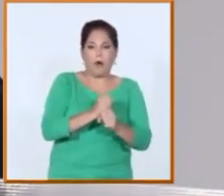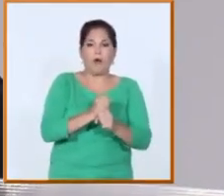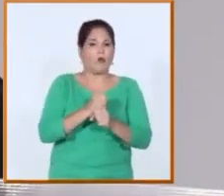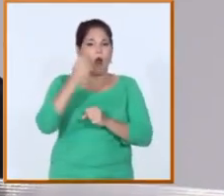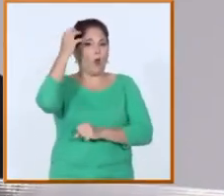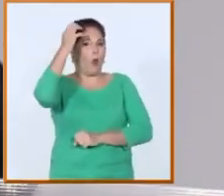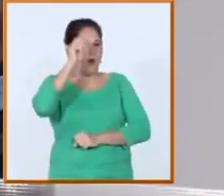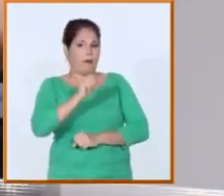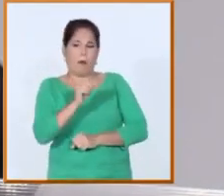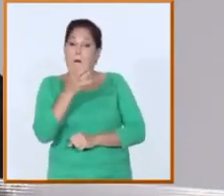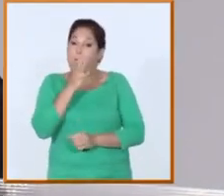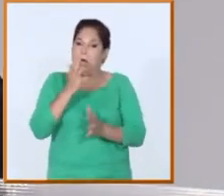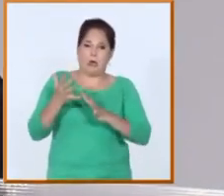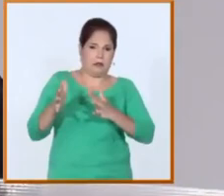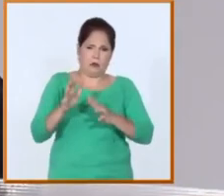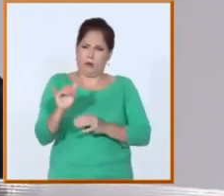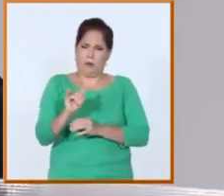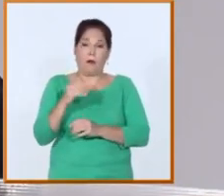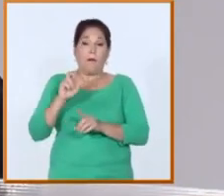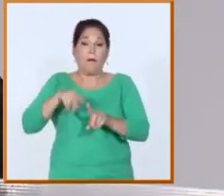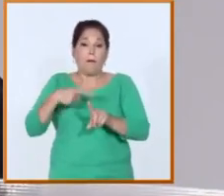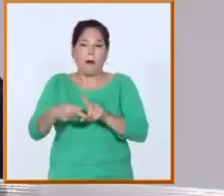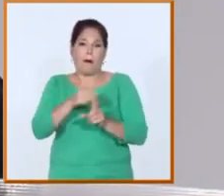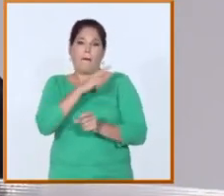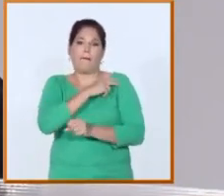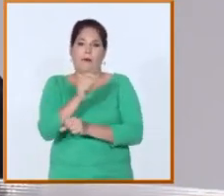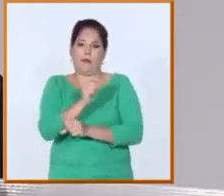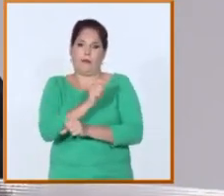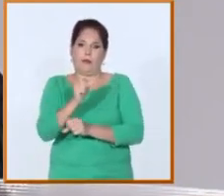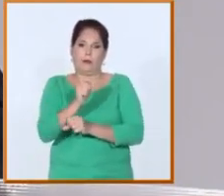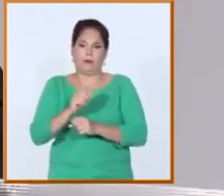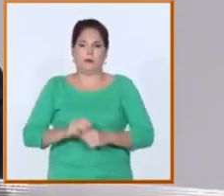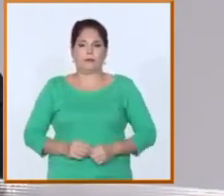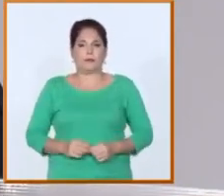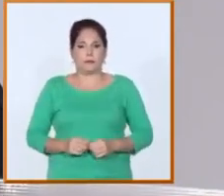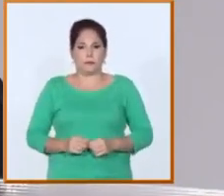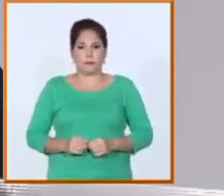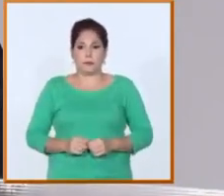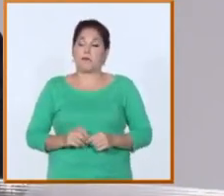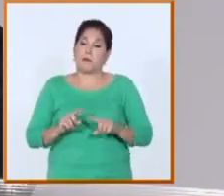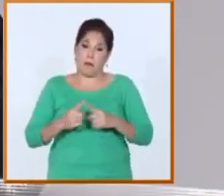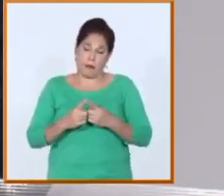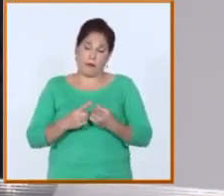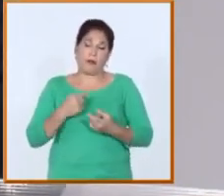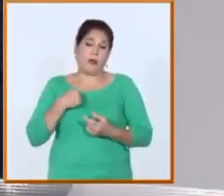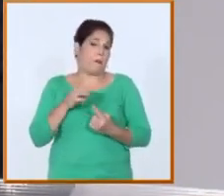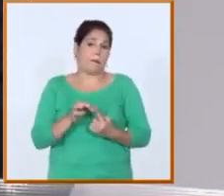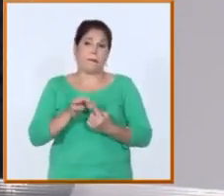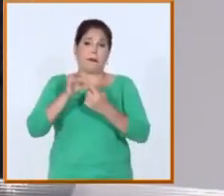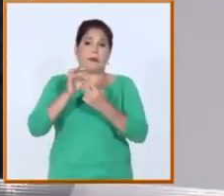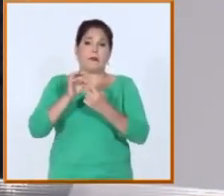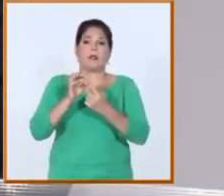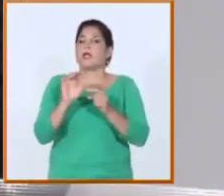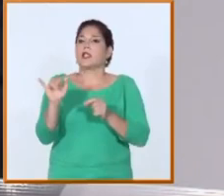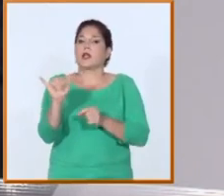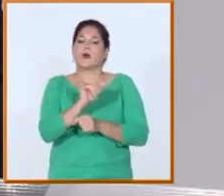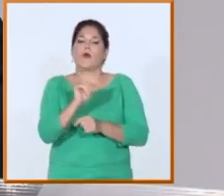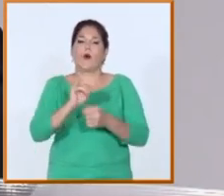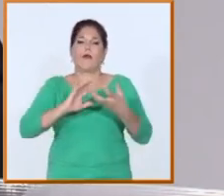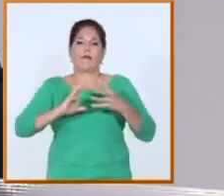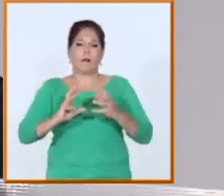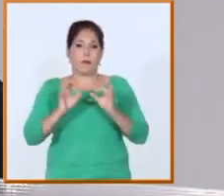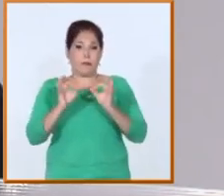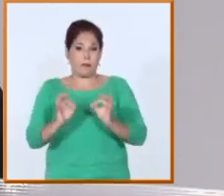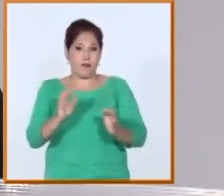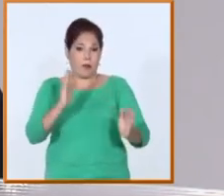académicas, las que tradicionalmente un rector tiene que llevar a cabo, con la complejidad o la particularidad que nos coincidió en